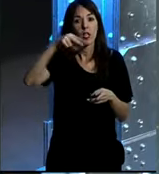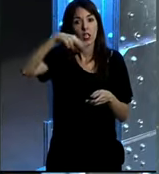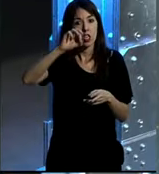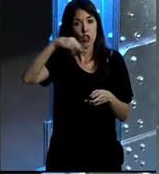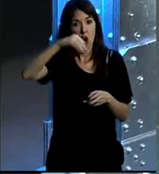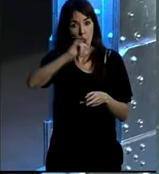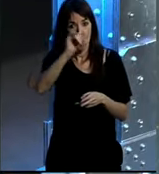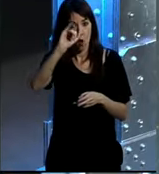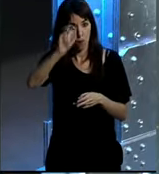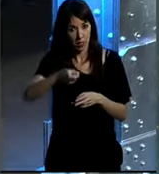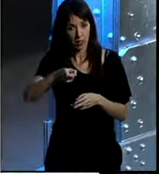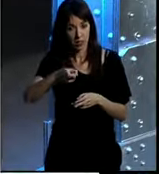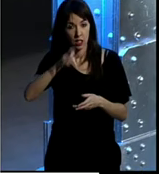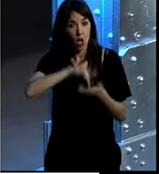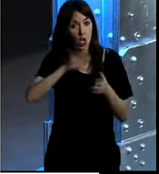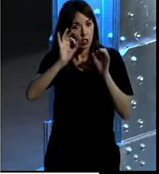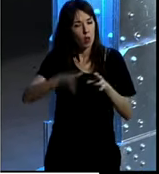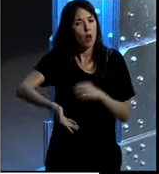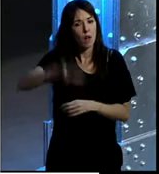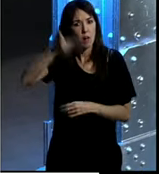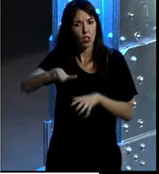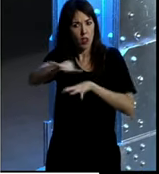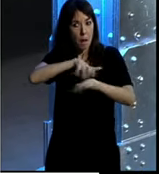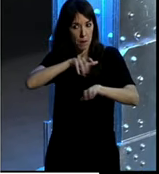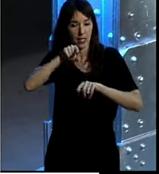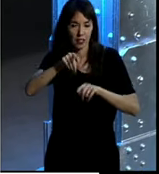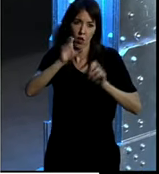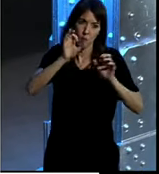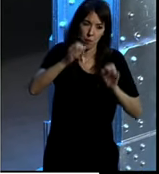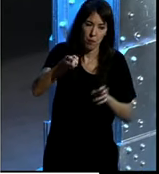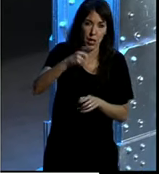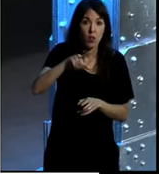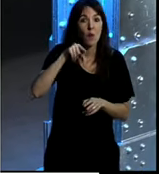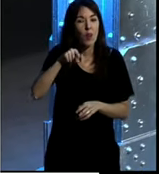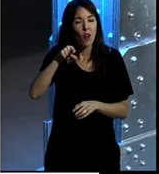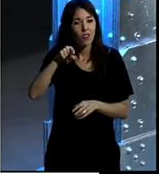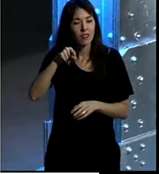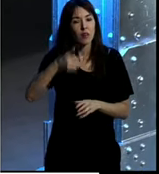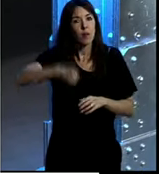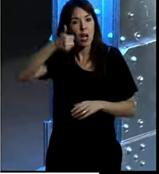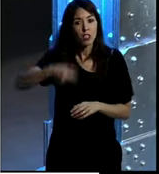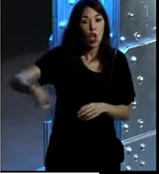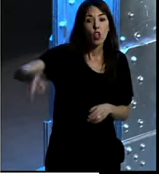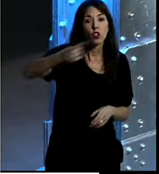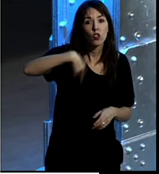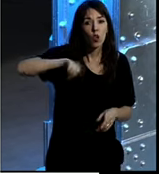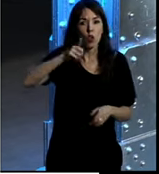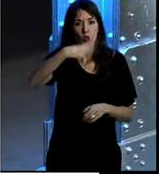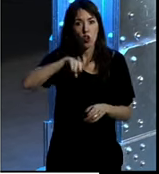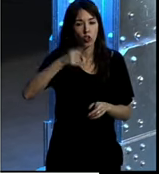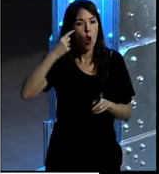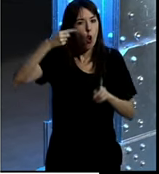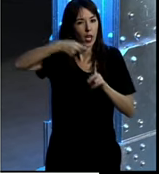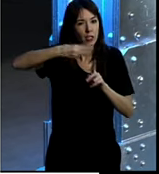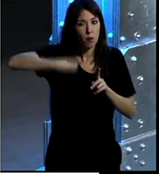también en esta misma línea de la importancia que tienen las masas, aunque aquí va más en el sentido de todos nosotros cuando nos ponemos un